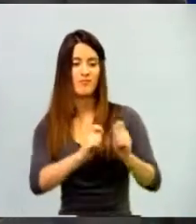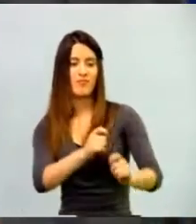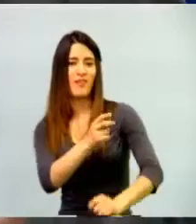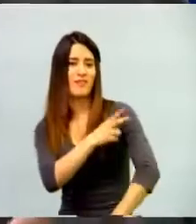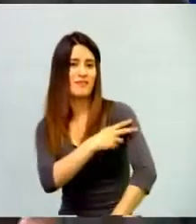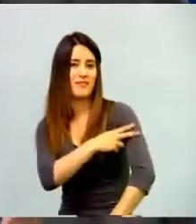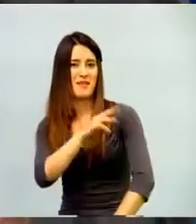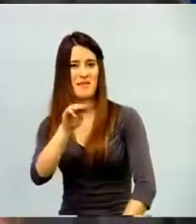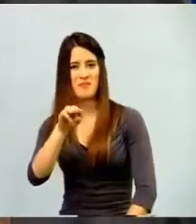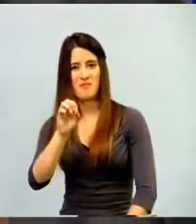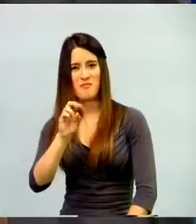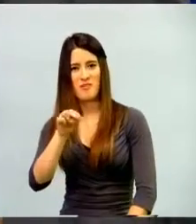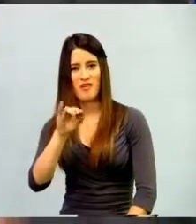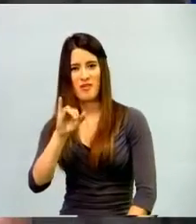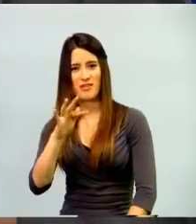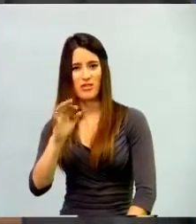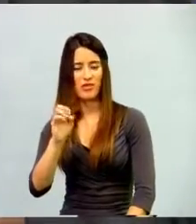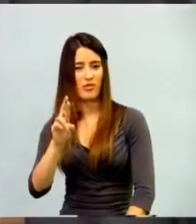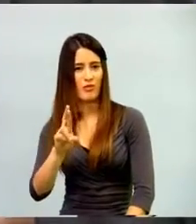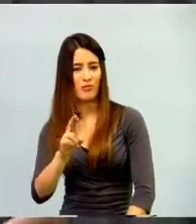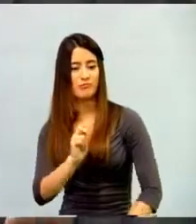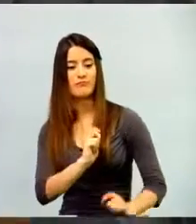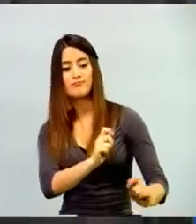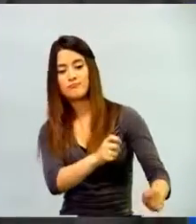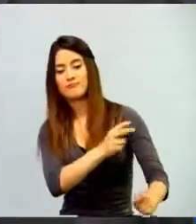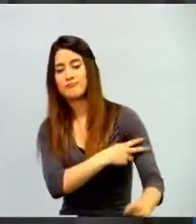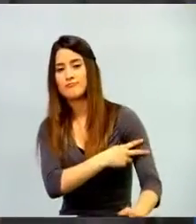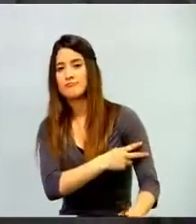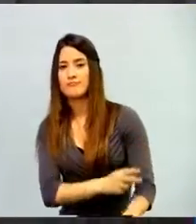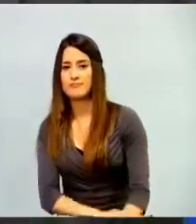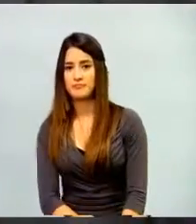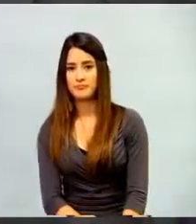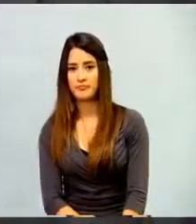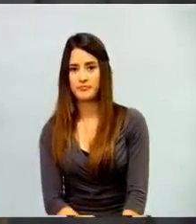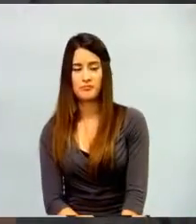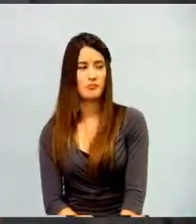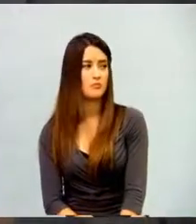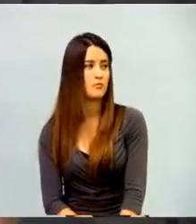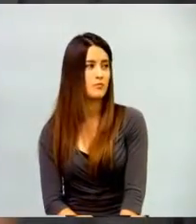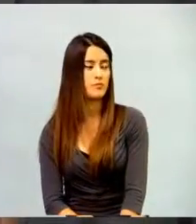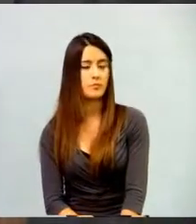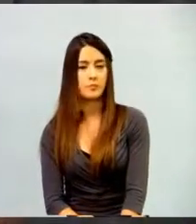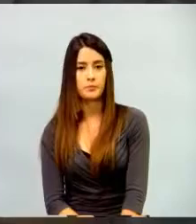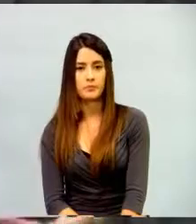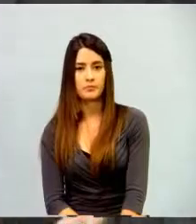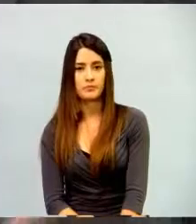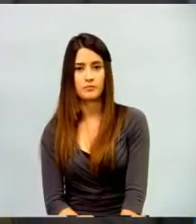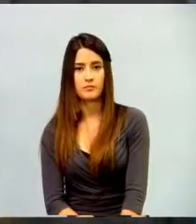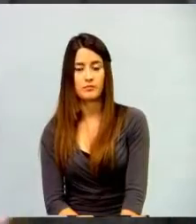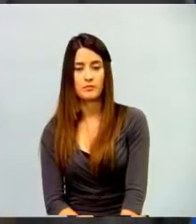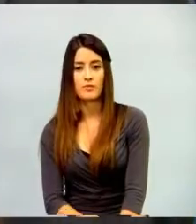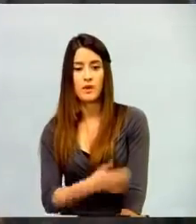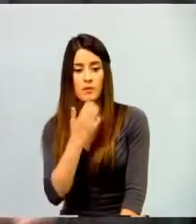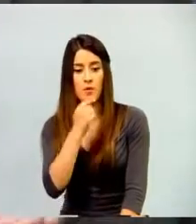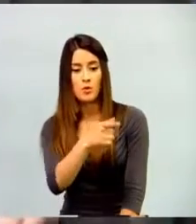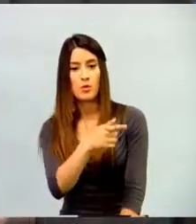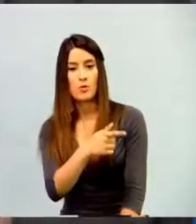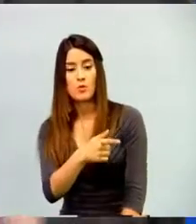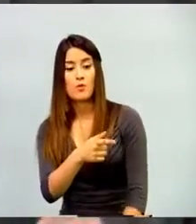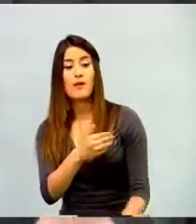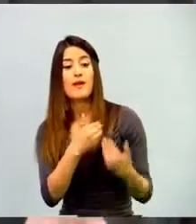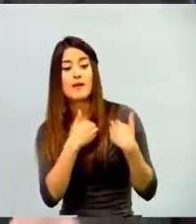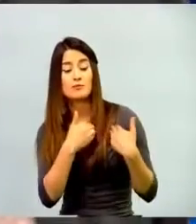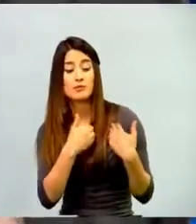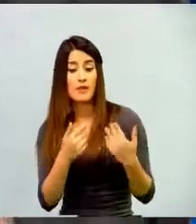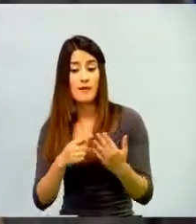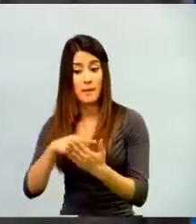lo pueden hacer. Ellos pueden seguir trabajándonos como, por ejemplo, community managers. Entonces van a manejar las cuentas de Twitter del